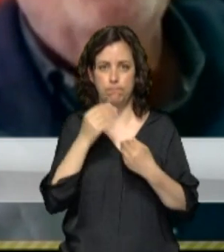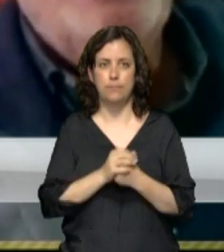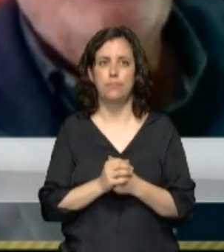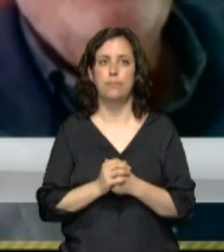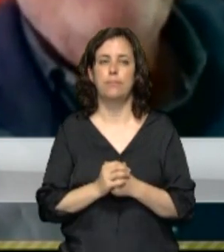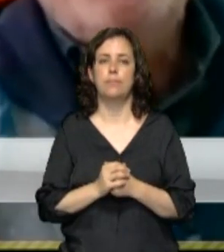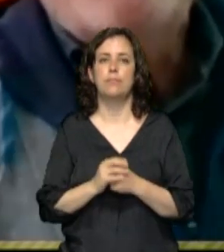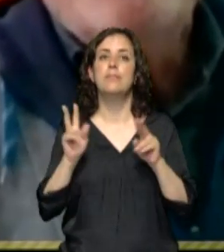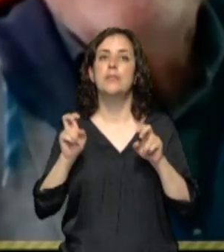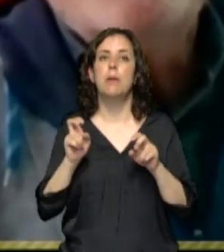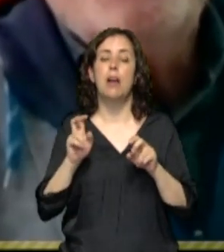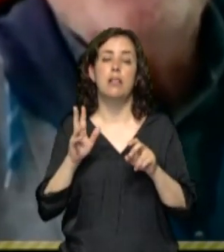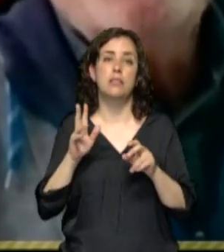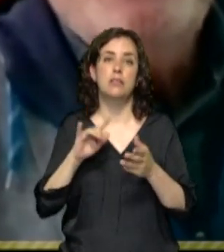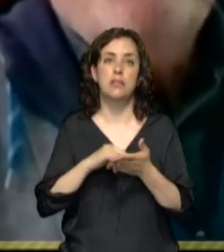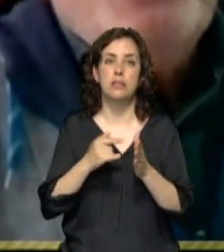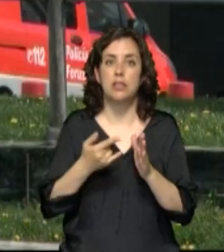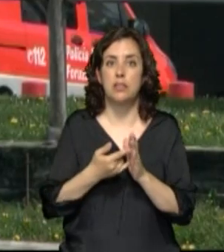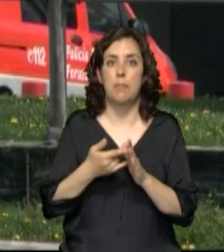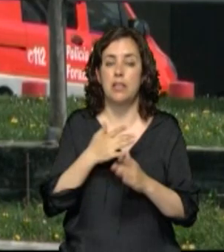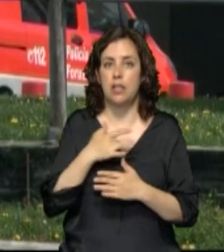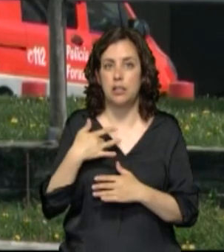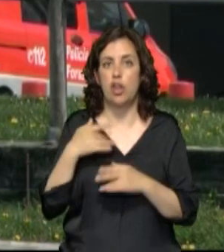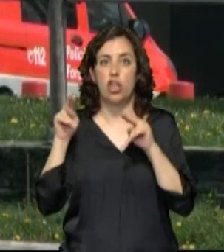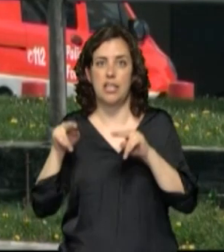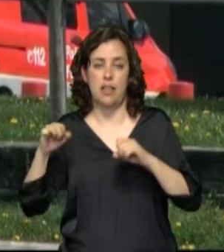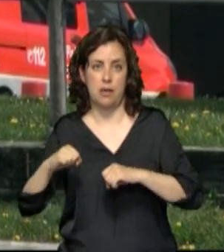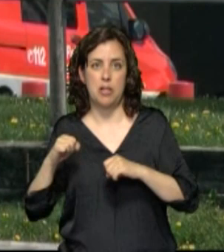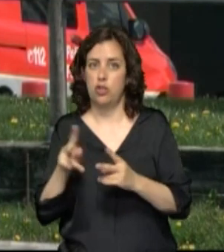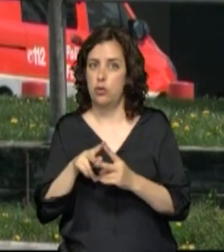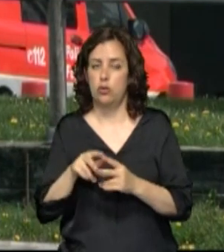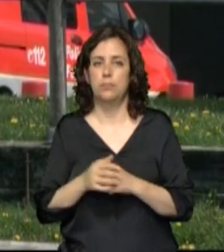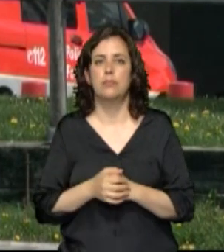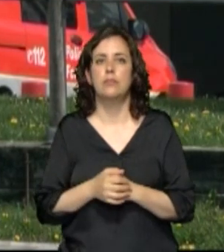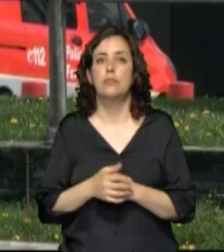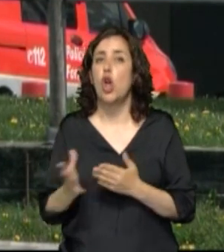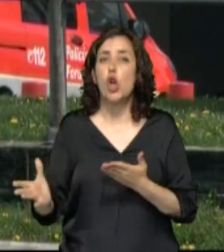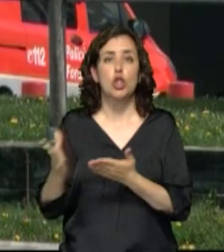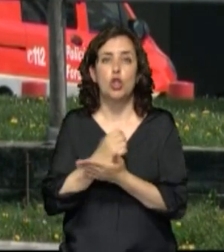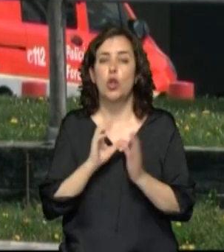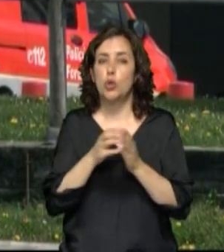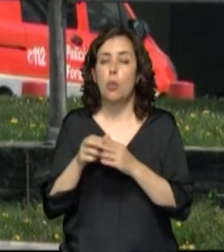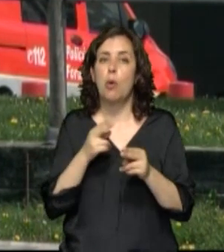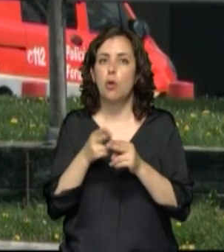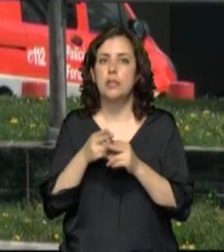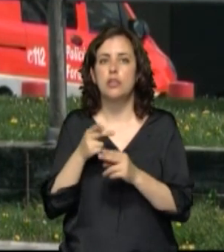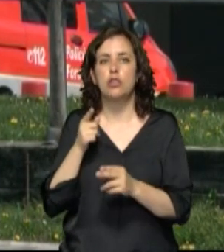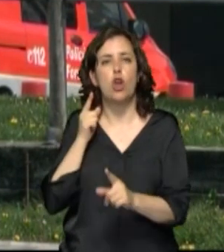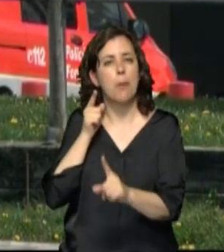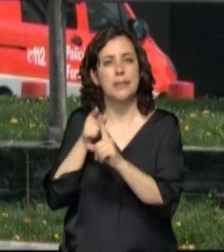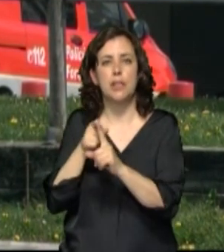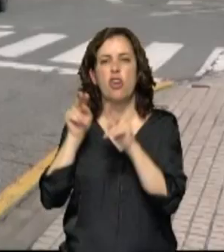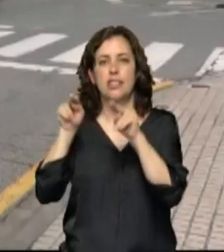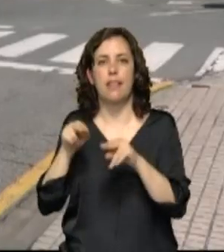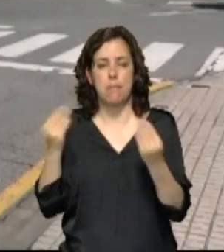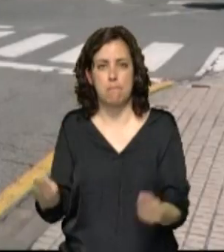fundamental y las residencias mayores. Y ese es el punto común que mejorarían todos los partidos. La gestión en las residencias también